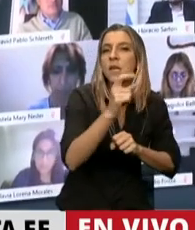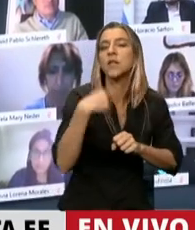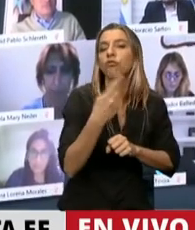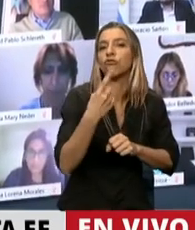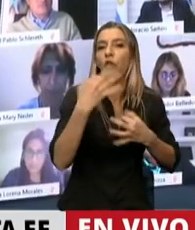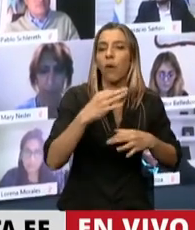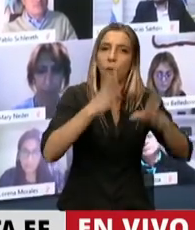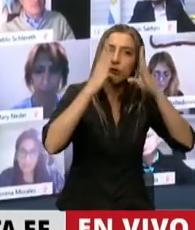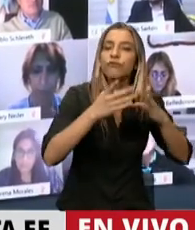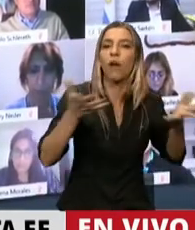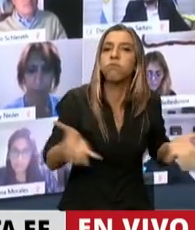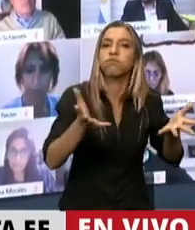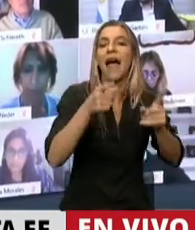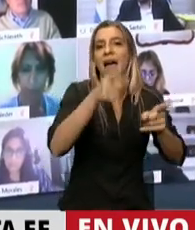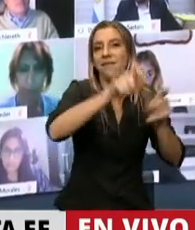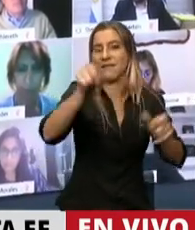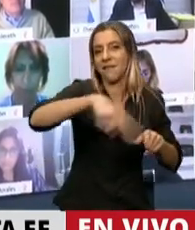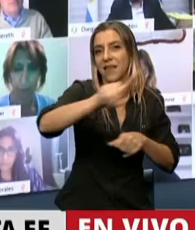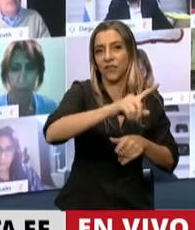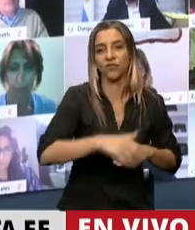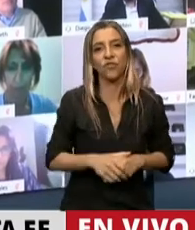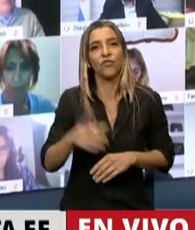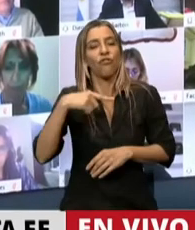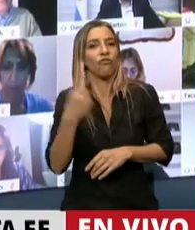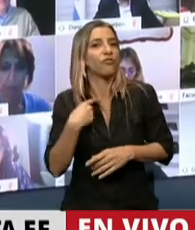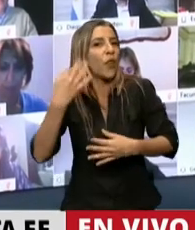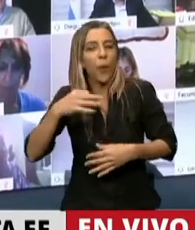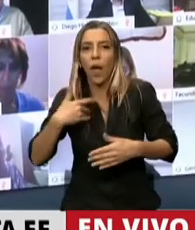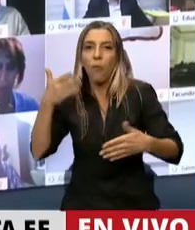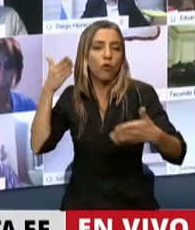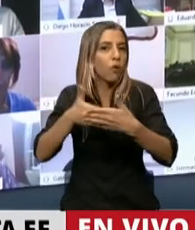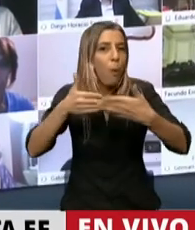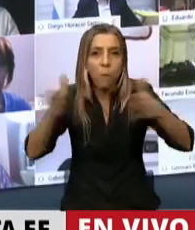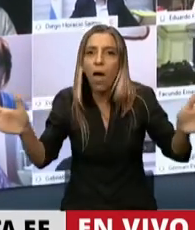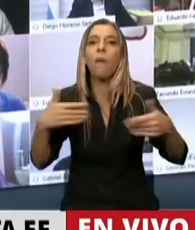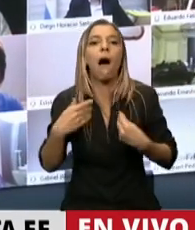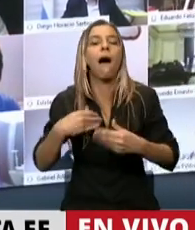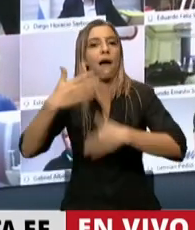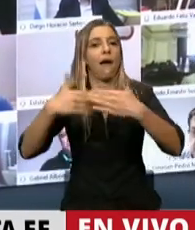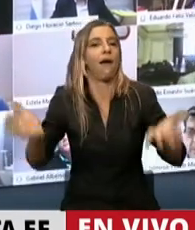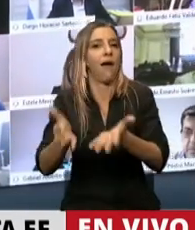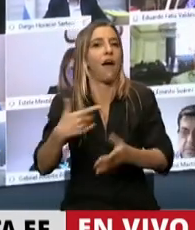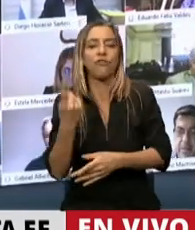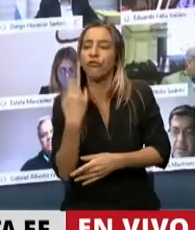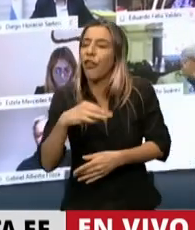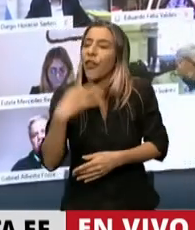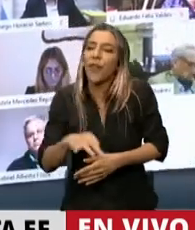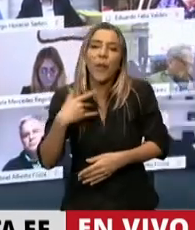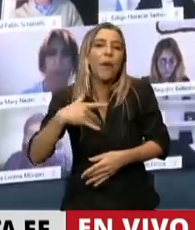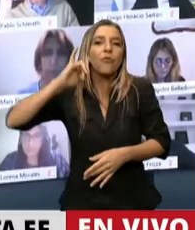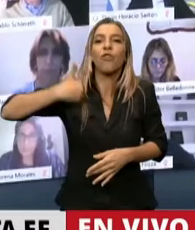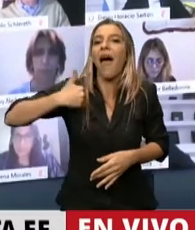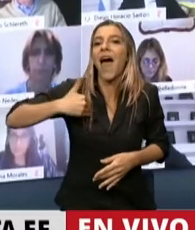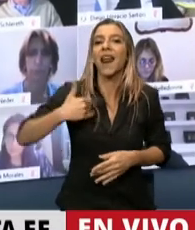ciertos límites a la manera de conceptualizar toda esta problemática. Tenemos que empujar, tenemos que convertir a la Argentina